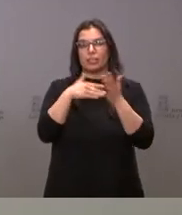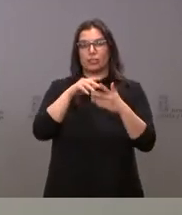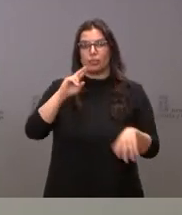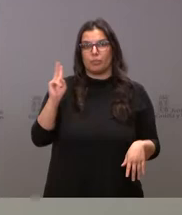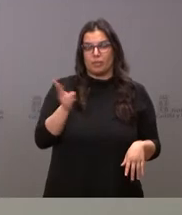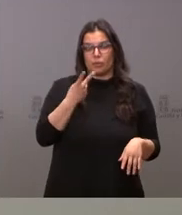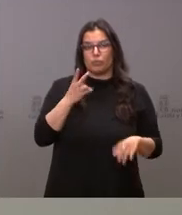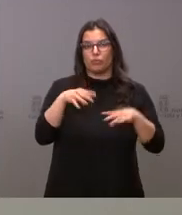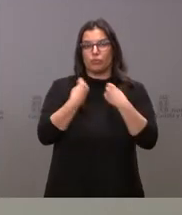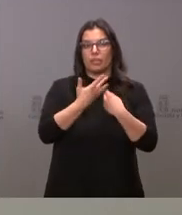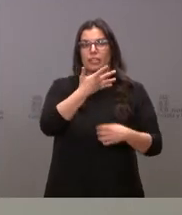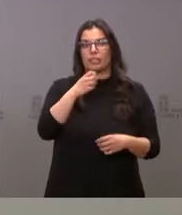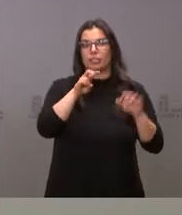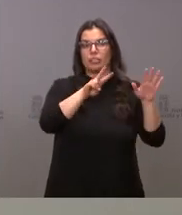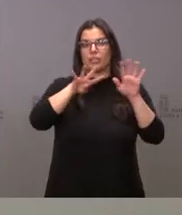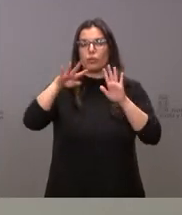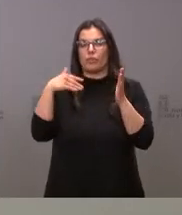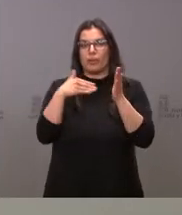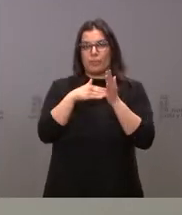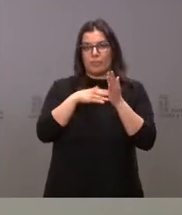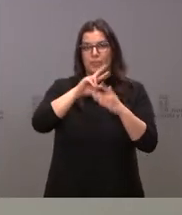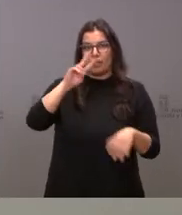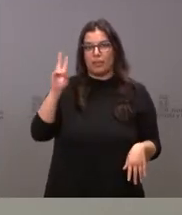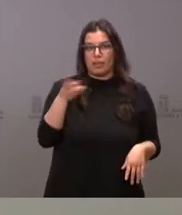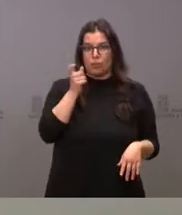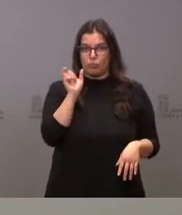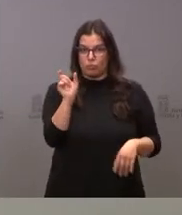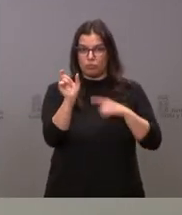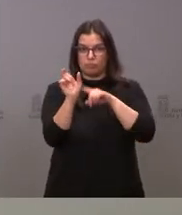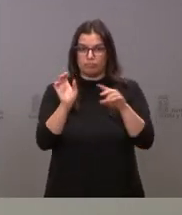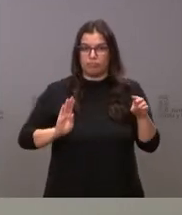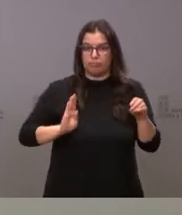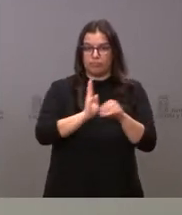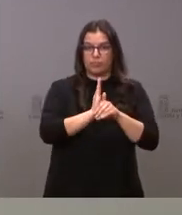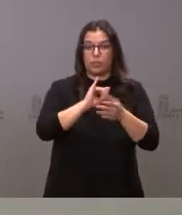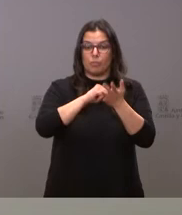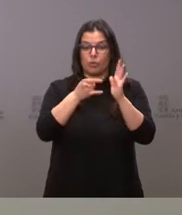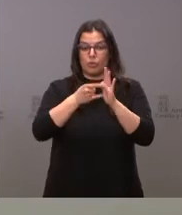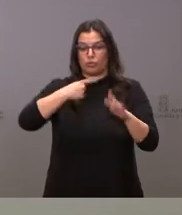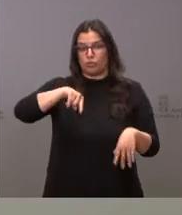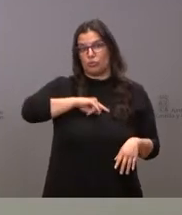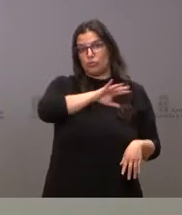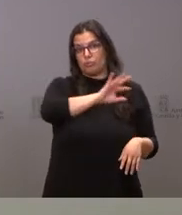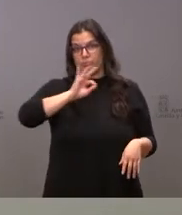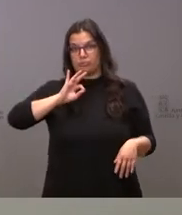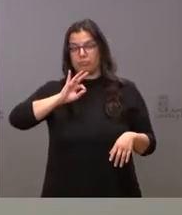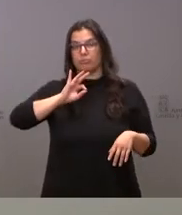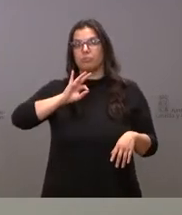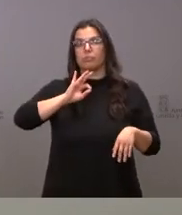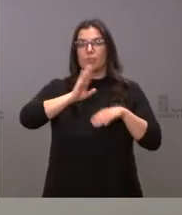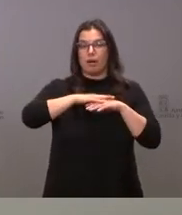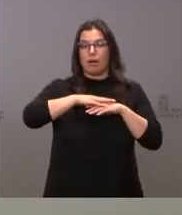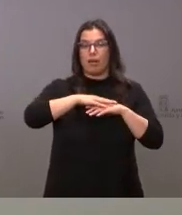579.000 euros en concreto. El proyecto seleccionado por nuestra comunidad autónoma y que va a